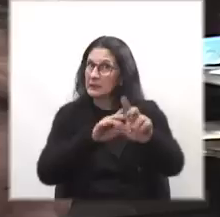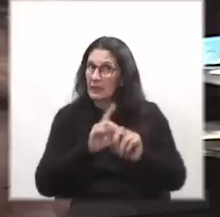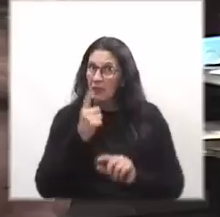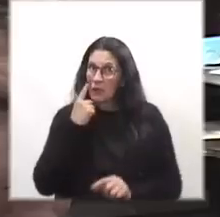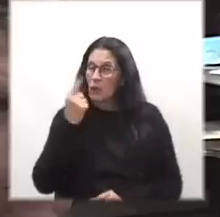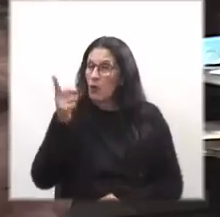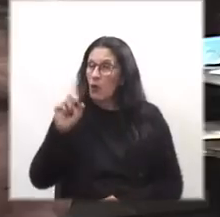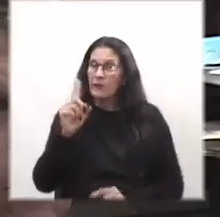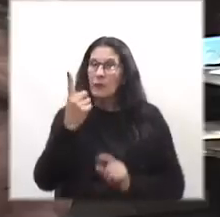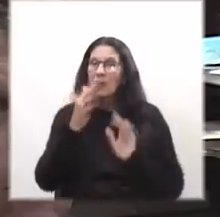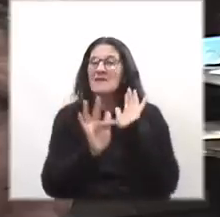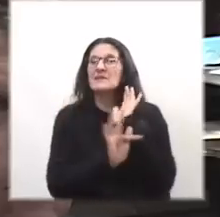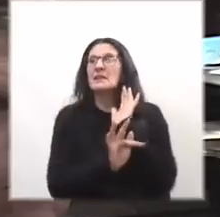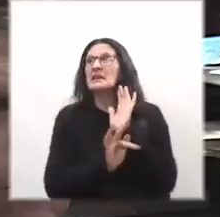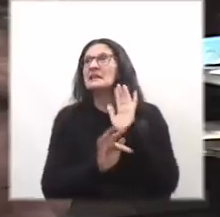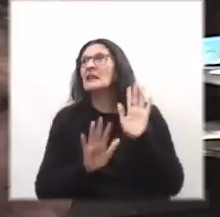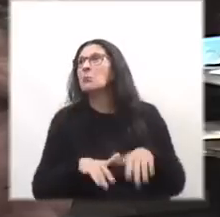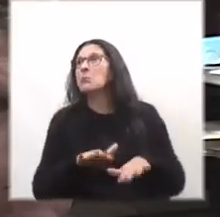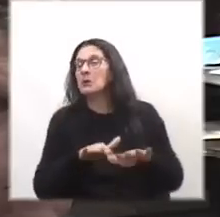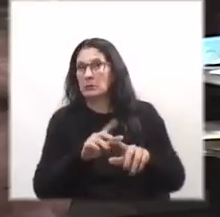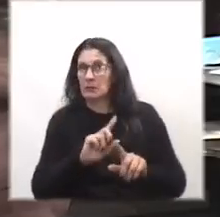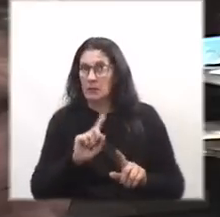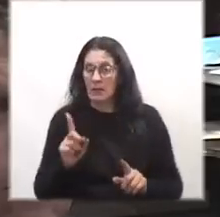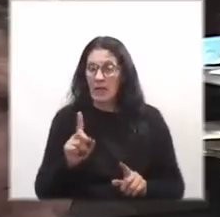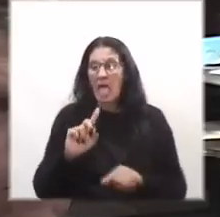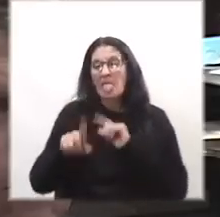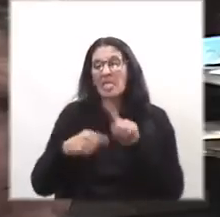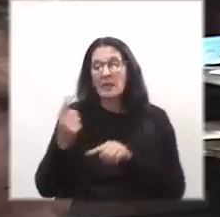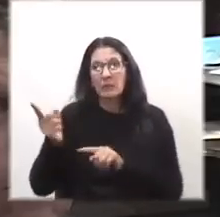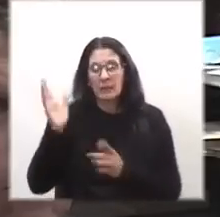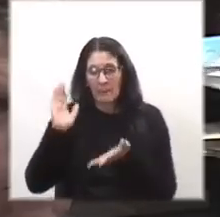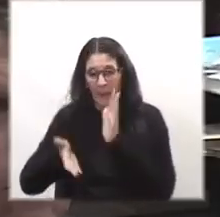ninguna feminista la vi torturada por la tía.